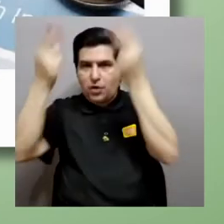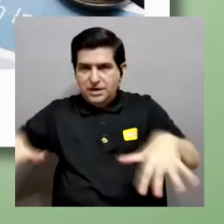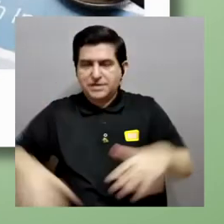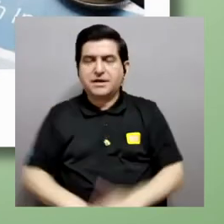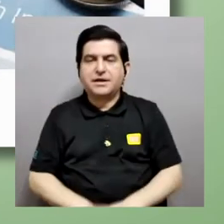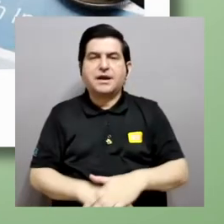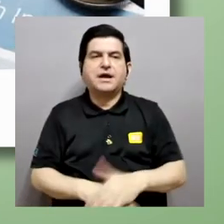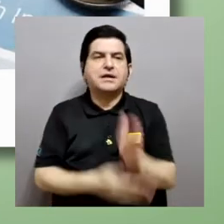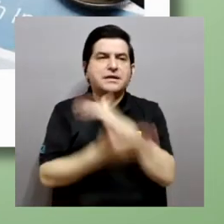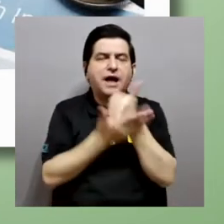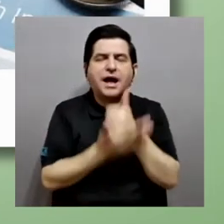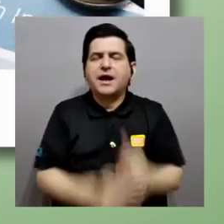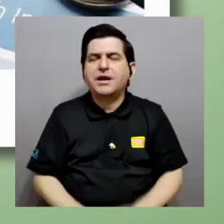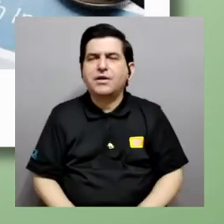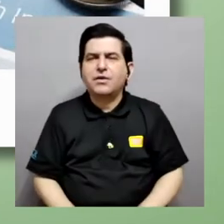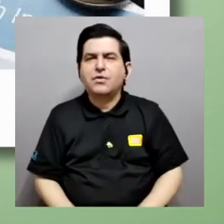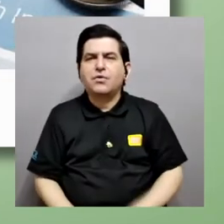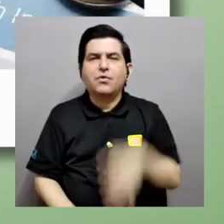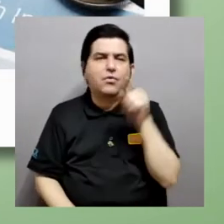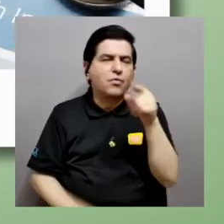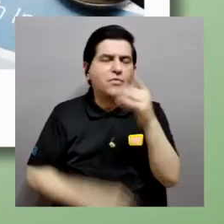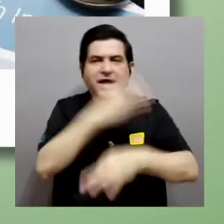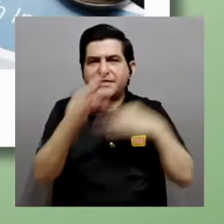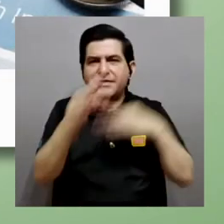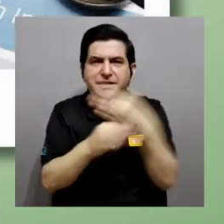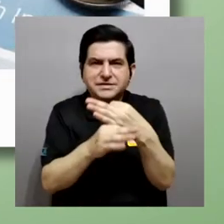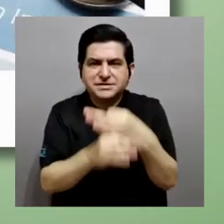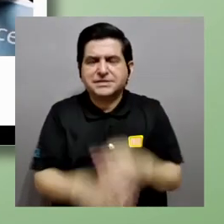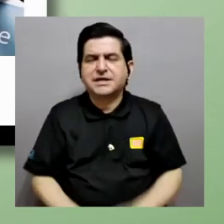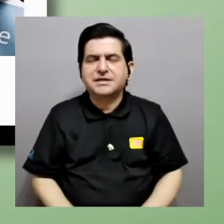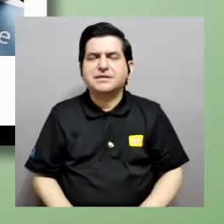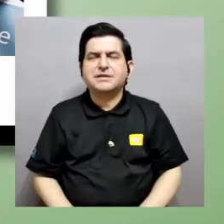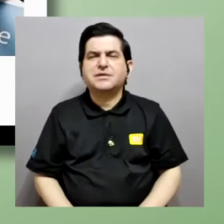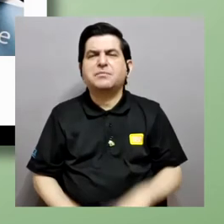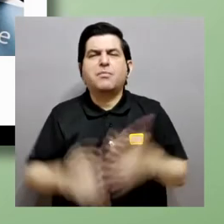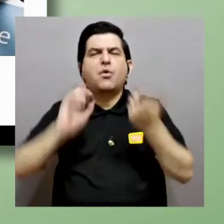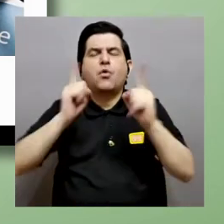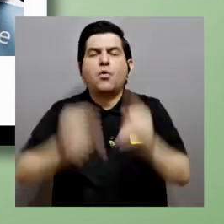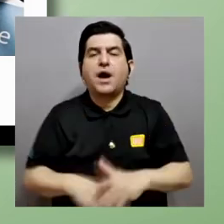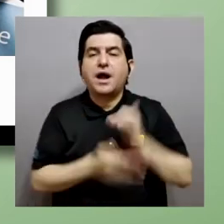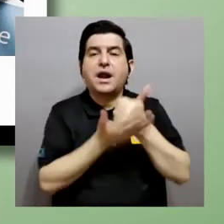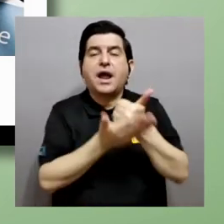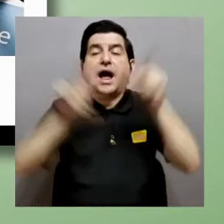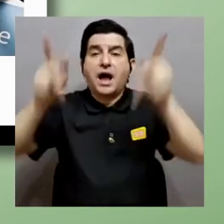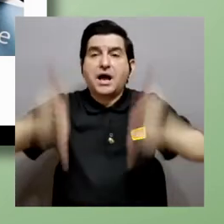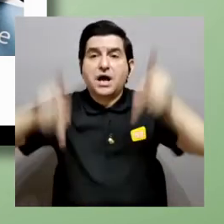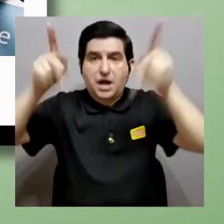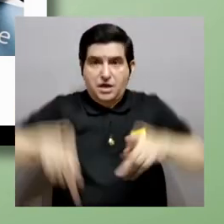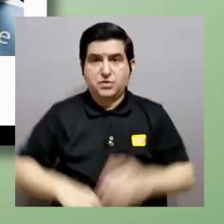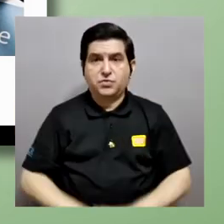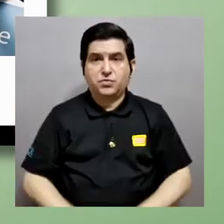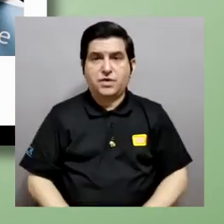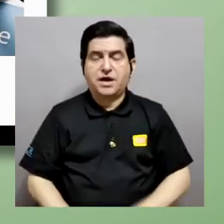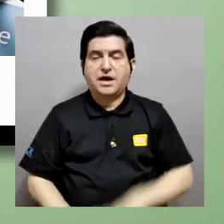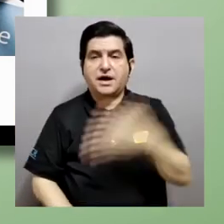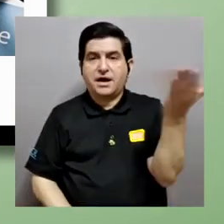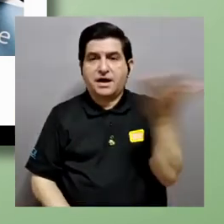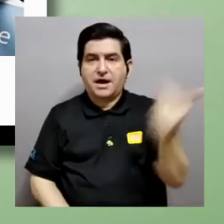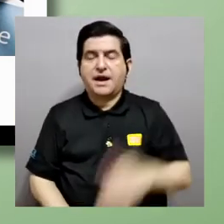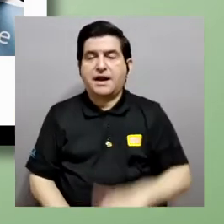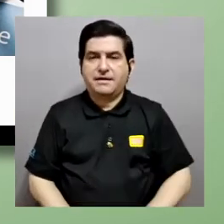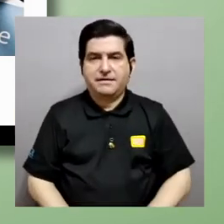Ahora, algunas de las aplicaciones que estamos valorando para este trabajo es ayudar a las personas a